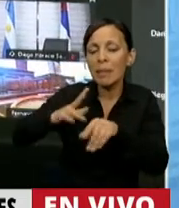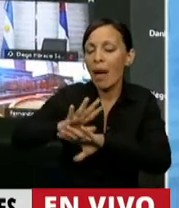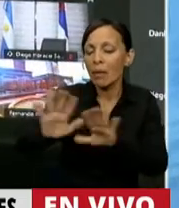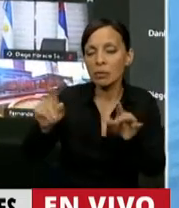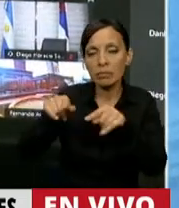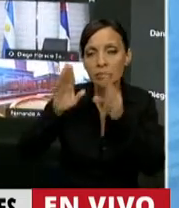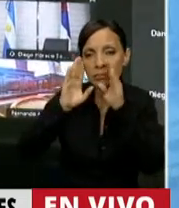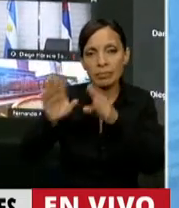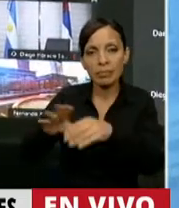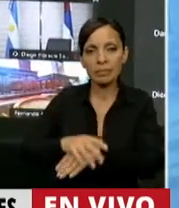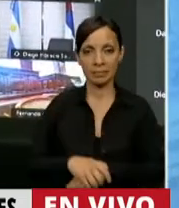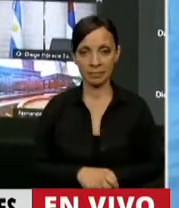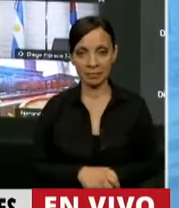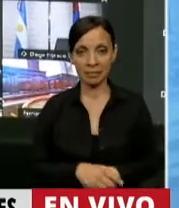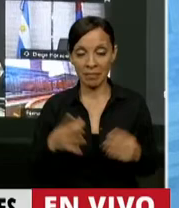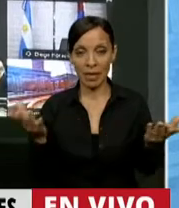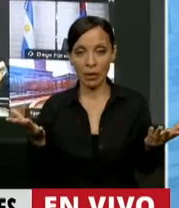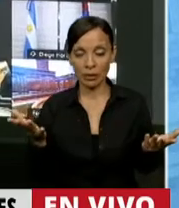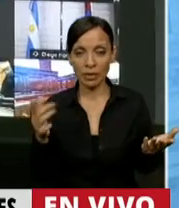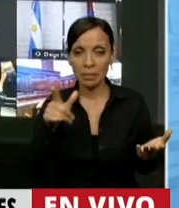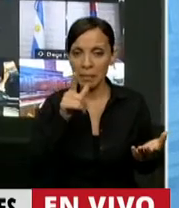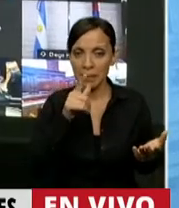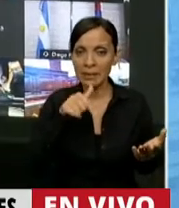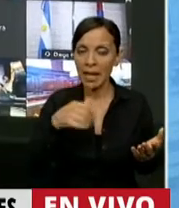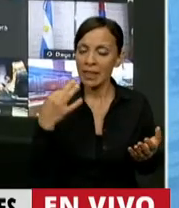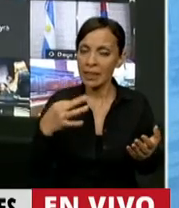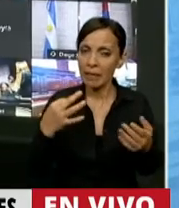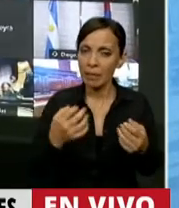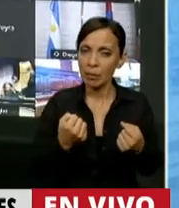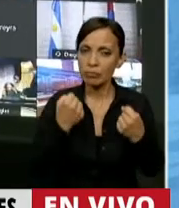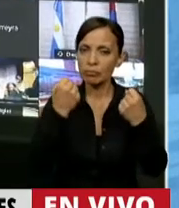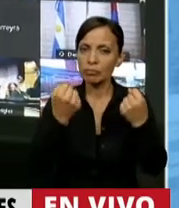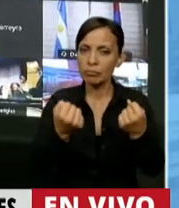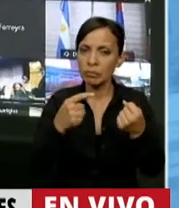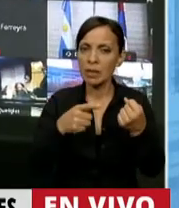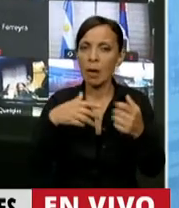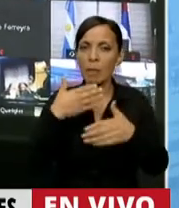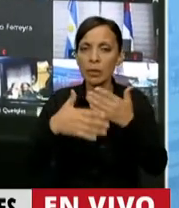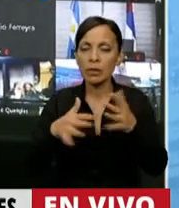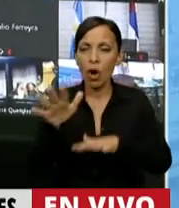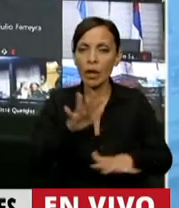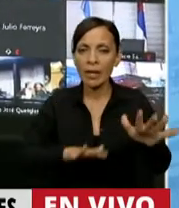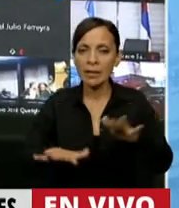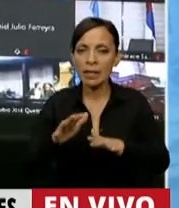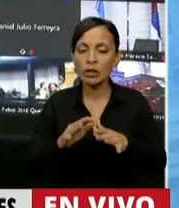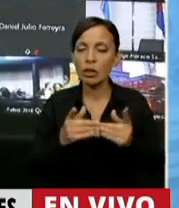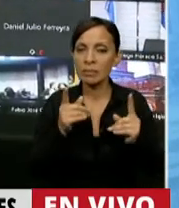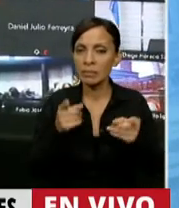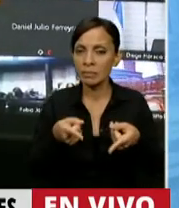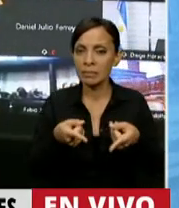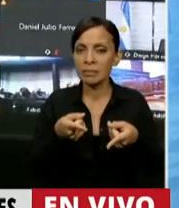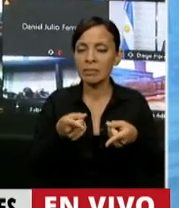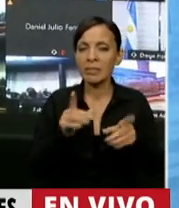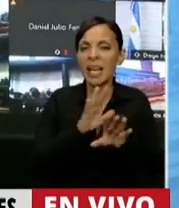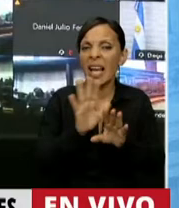efectivamente, creo que hay que reforzar este proceso de organización y de intervención independiente